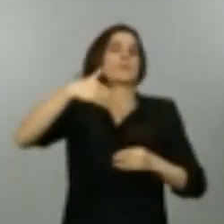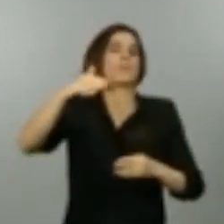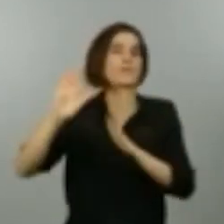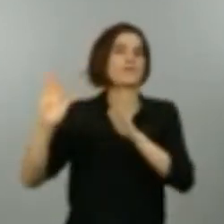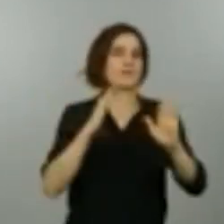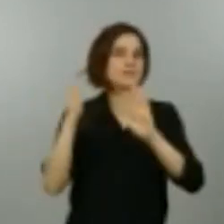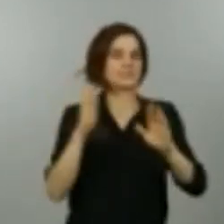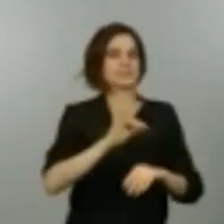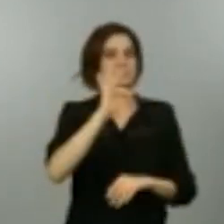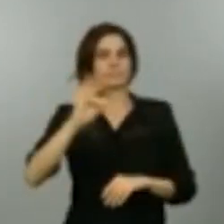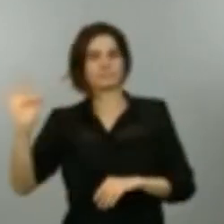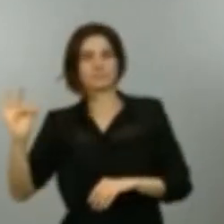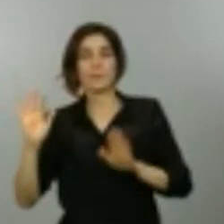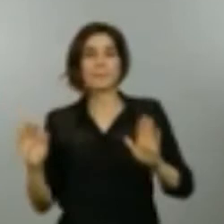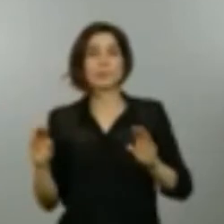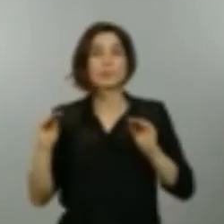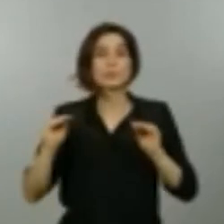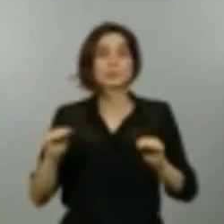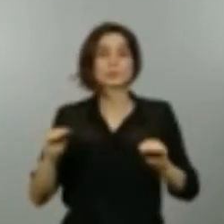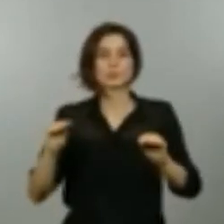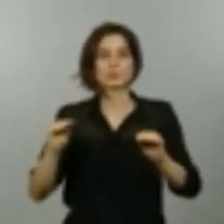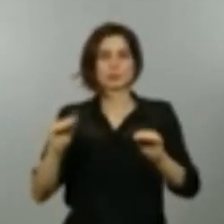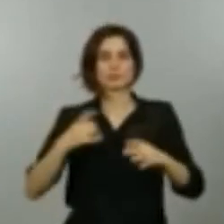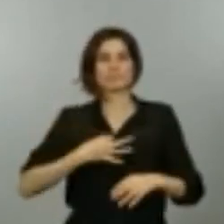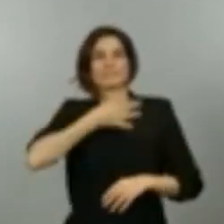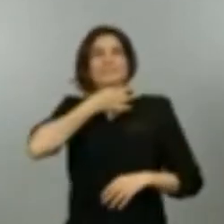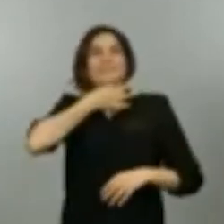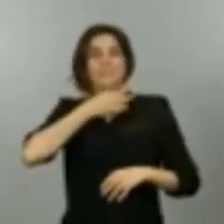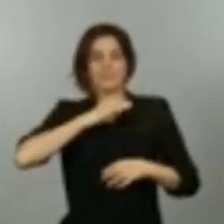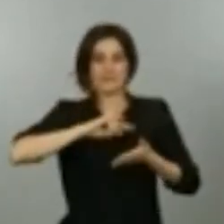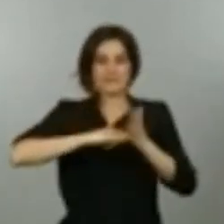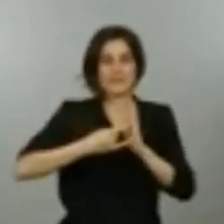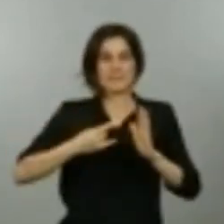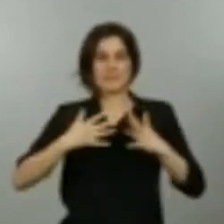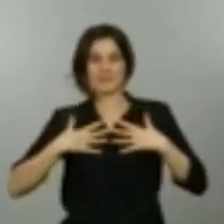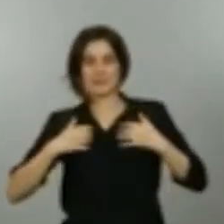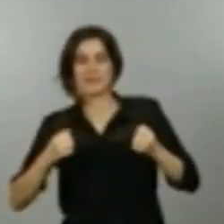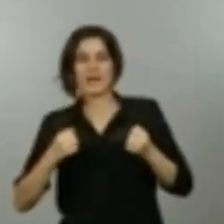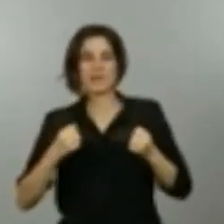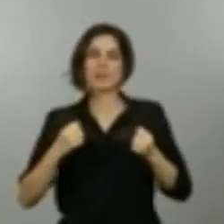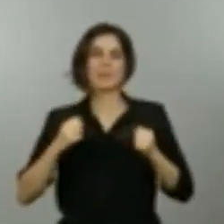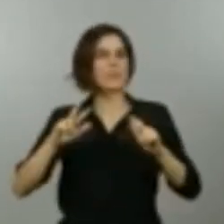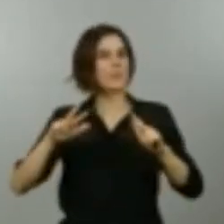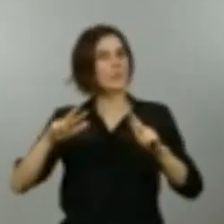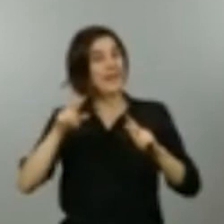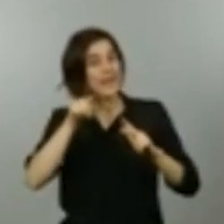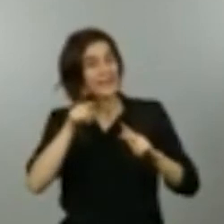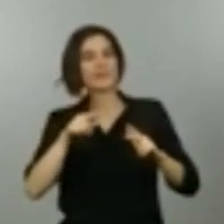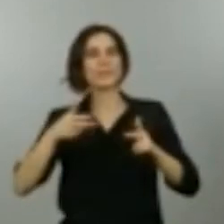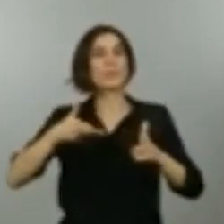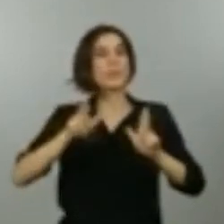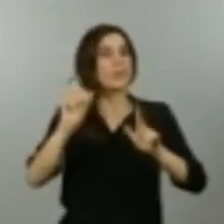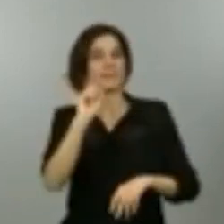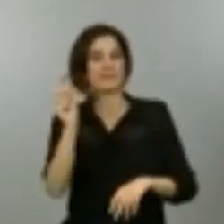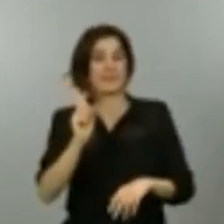presión que han tenido desde el punto de vista asistencial no les ha permitido tampoco desarrollar algunos de los otros aspectos que están ahora mismo desarrollando muy